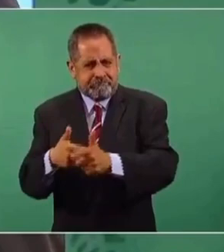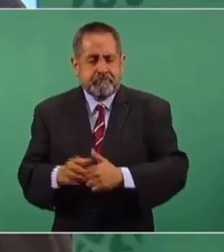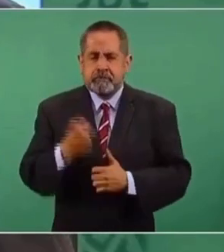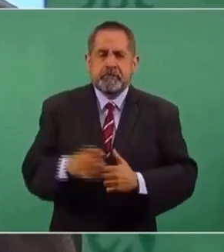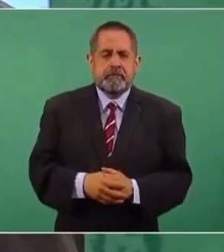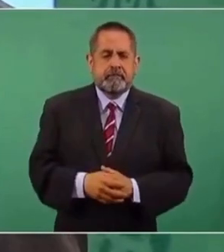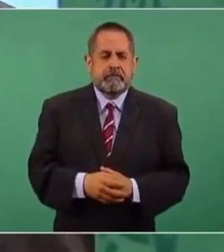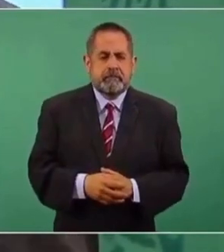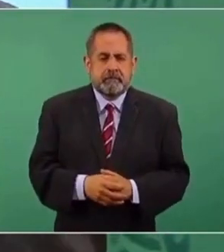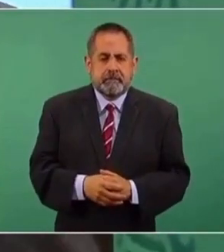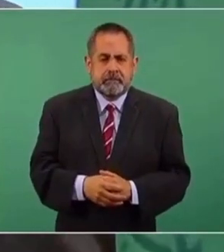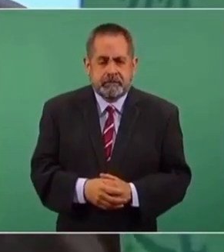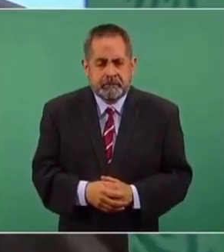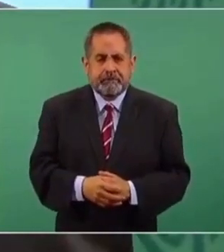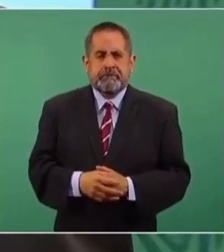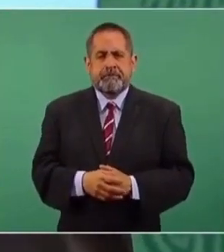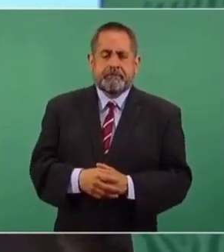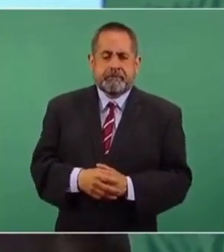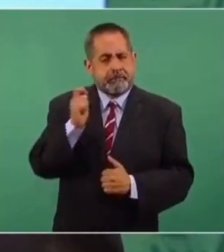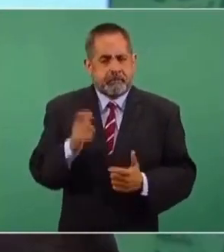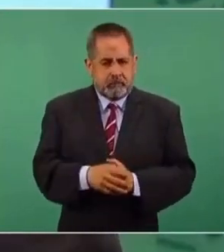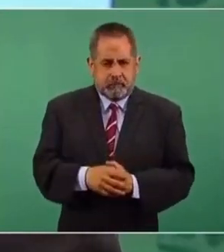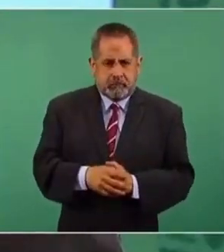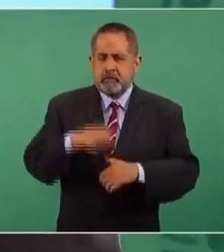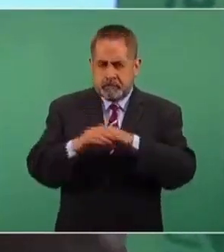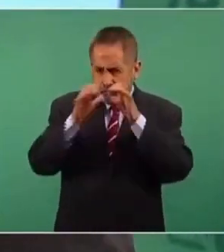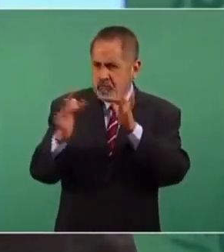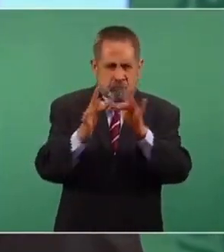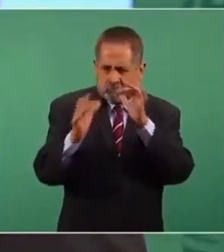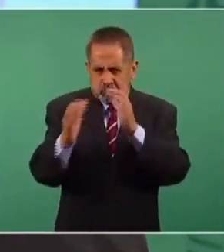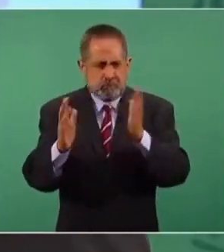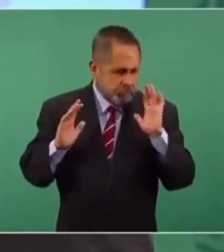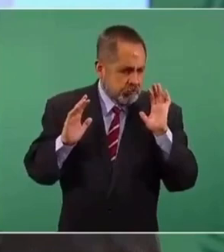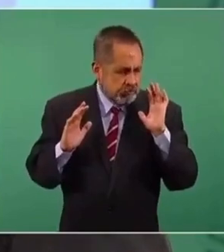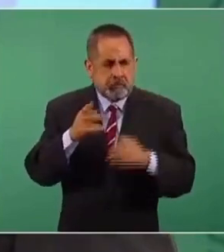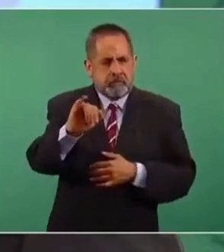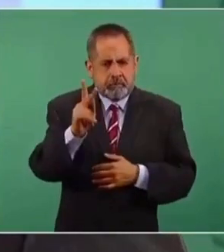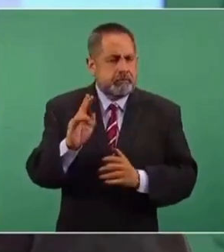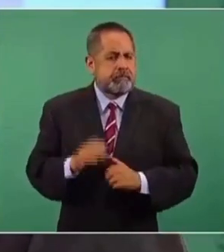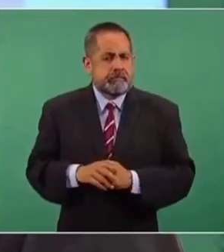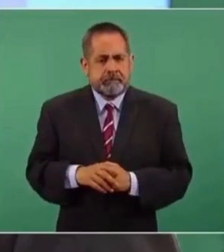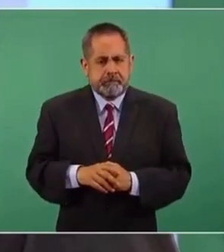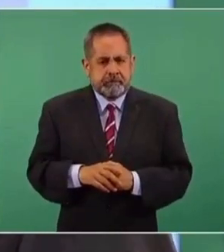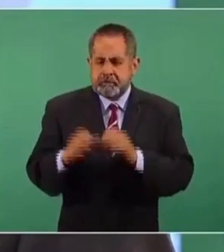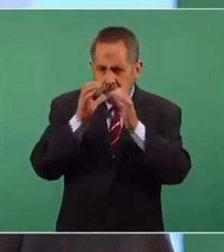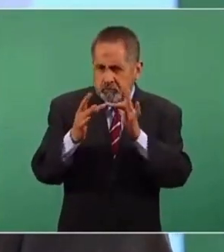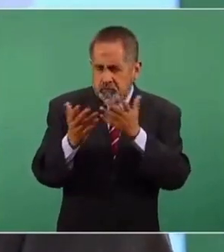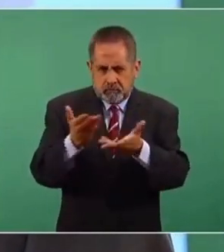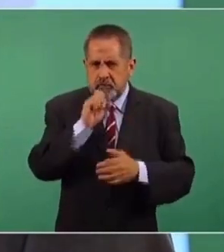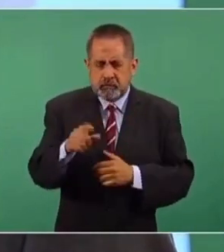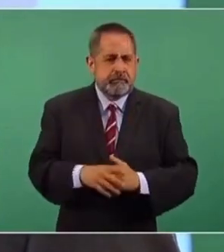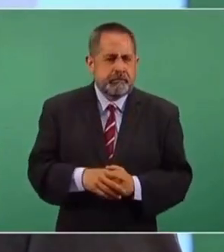Entonces, es el que haya más comunicación, pero que haya también